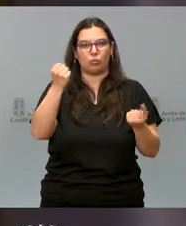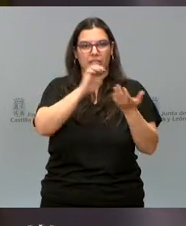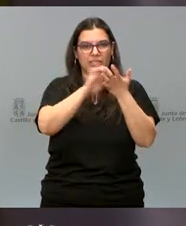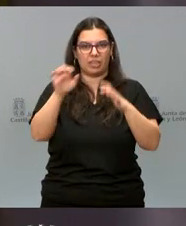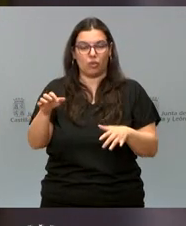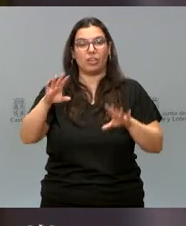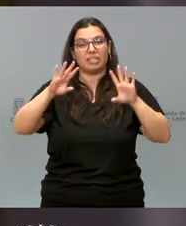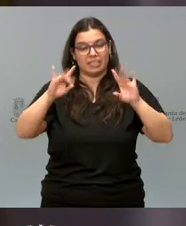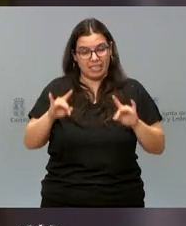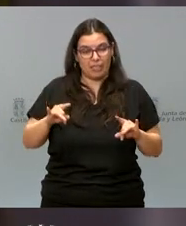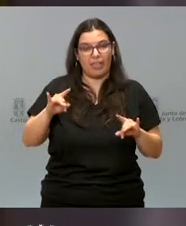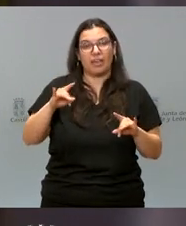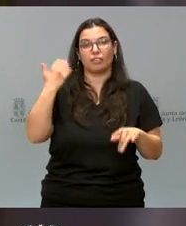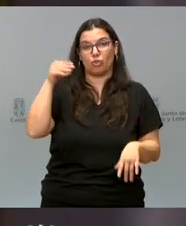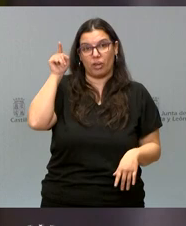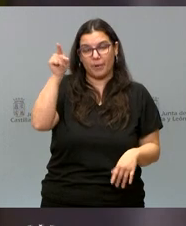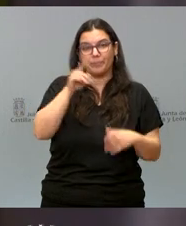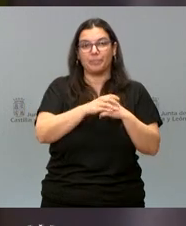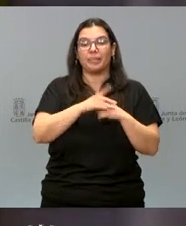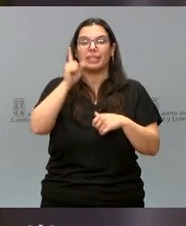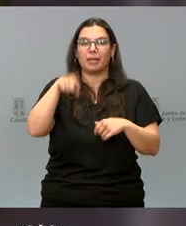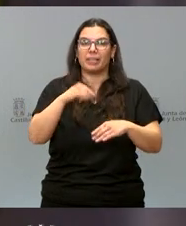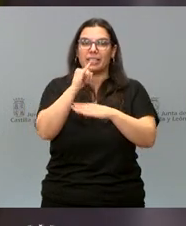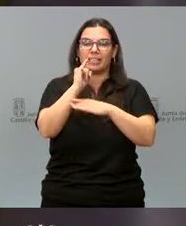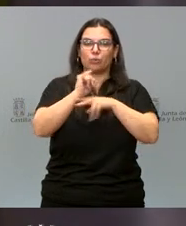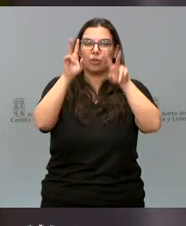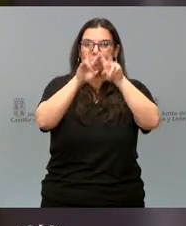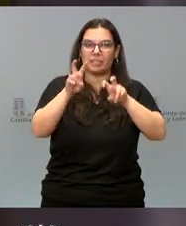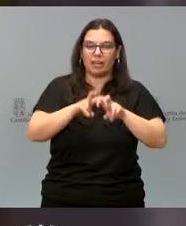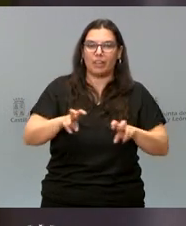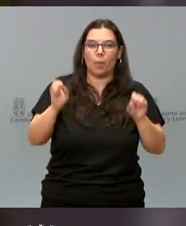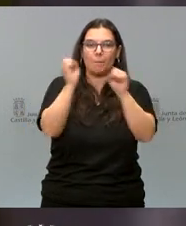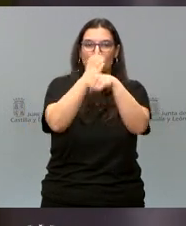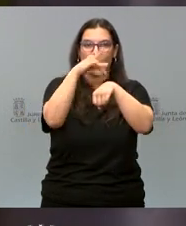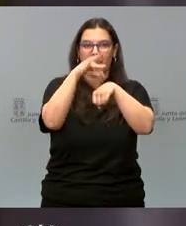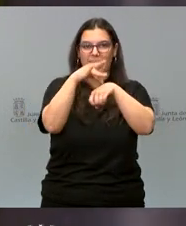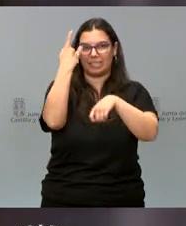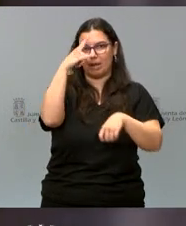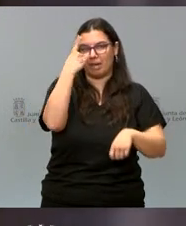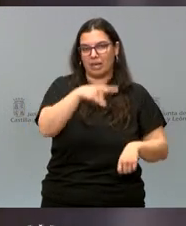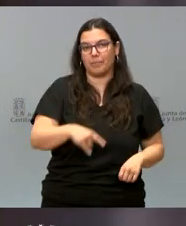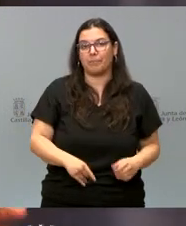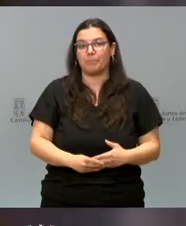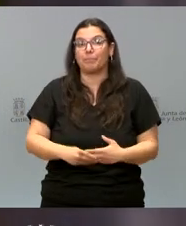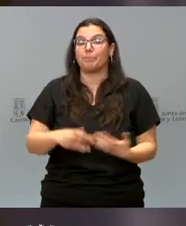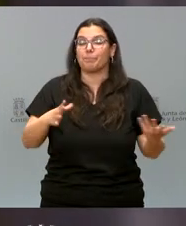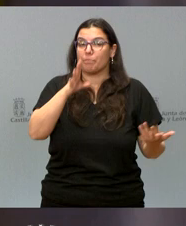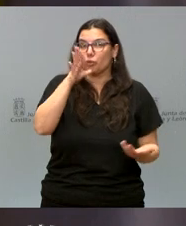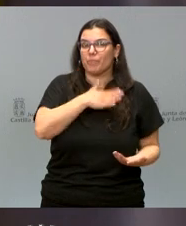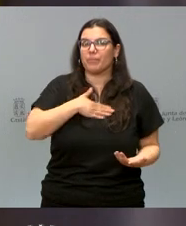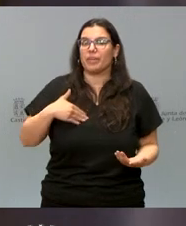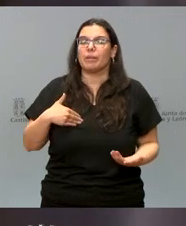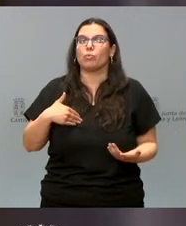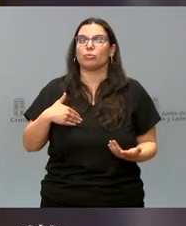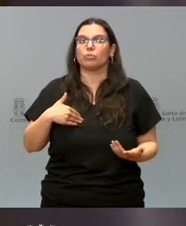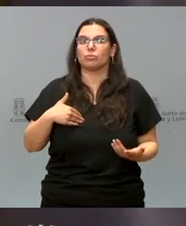que tiene su sede en Soria, y del Instituto de Investigación Biomédica de Salamanca. Queremos, por eso, ampliar